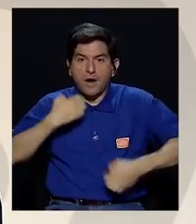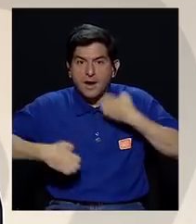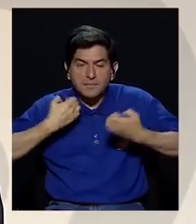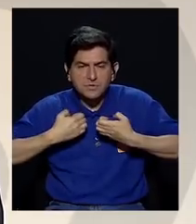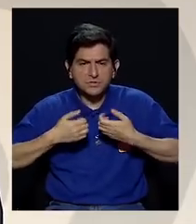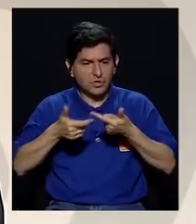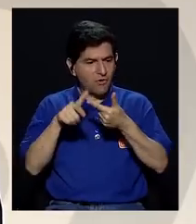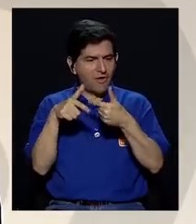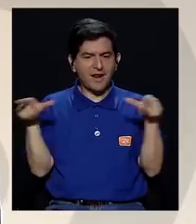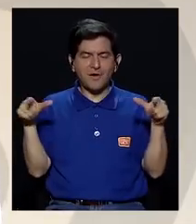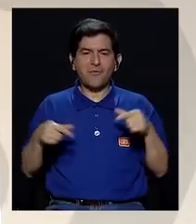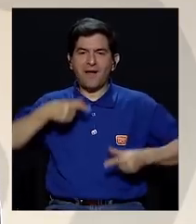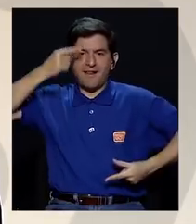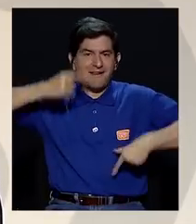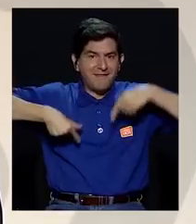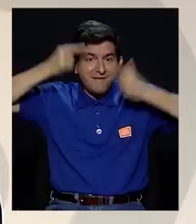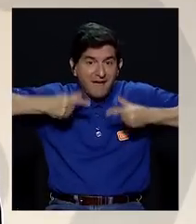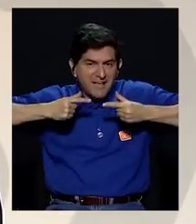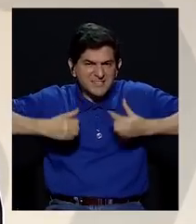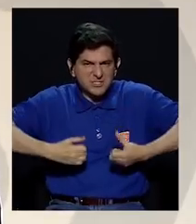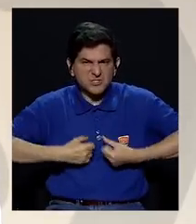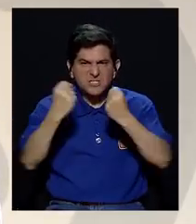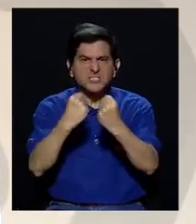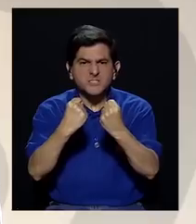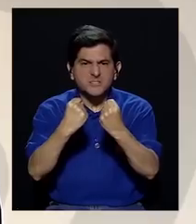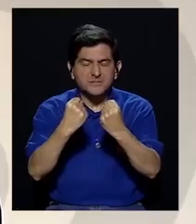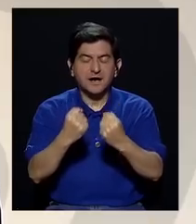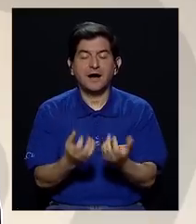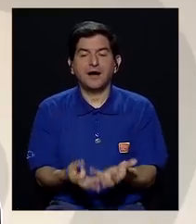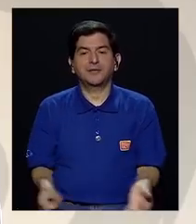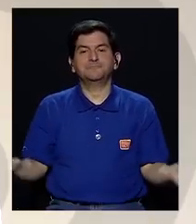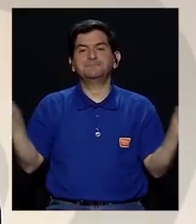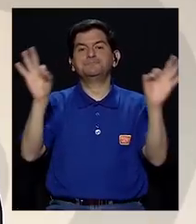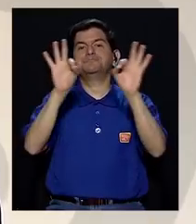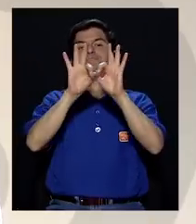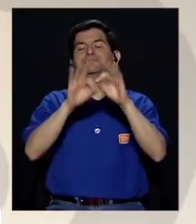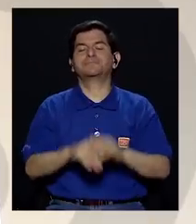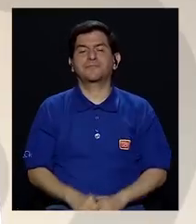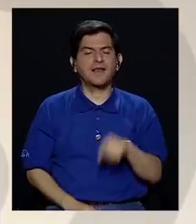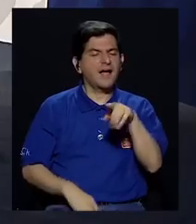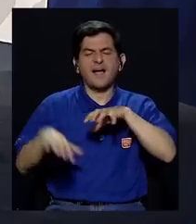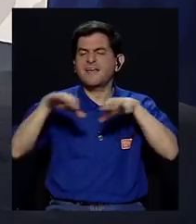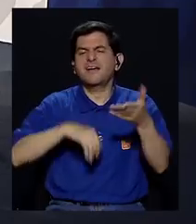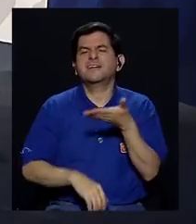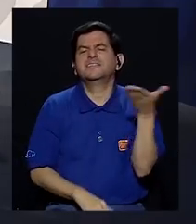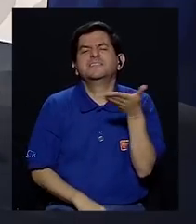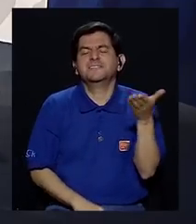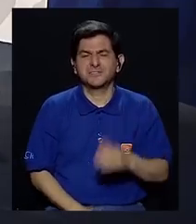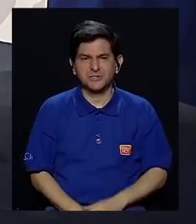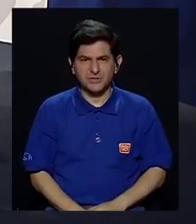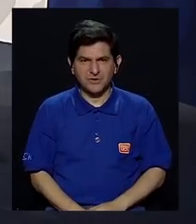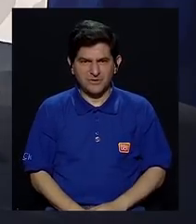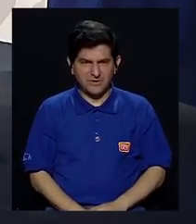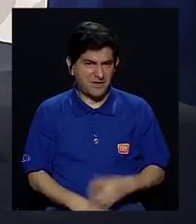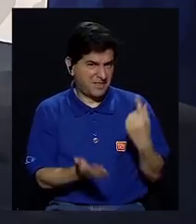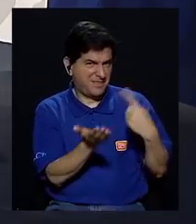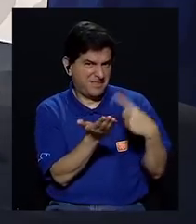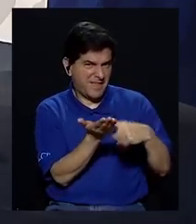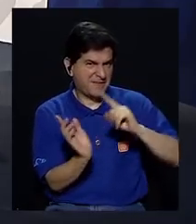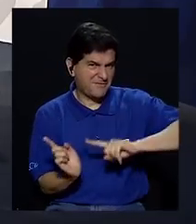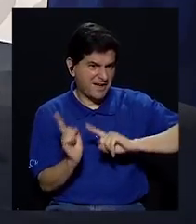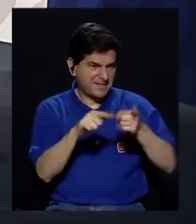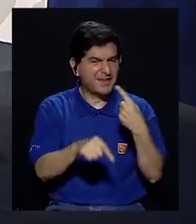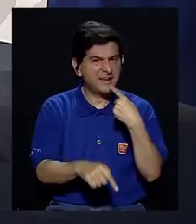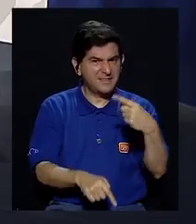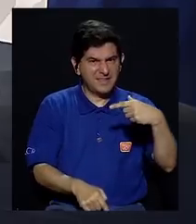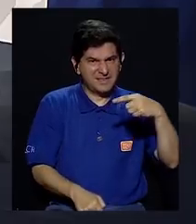el lenguaje y el gesto agresivo juegan un papel importante, porque lo que se está activando ahí, más que ir a un debate como lo